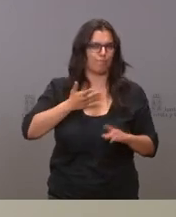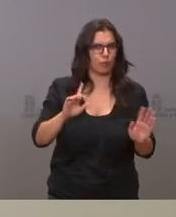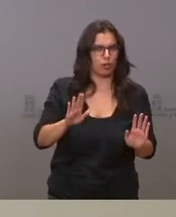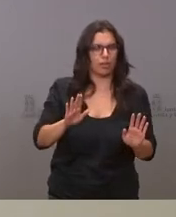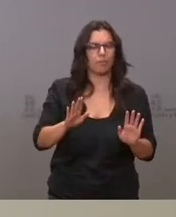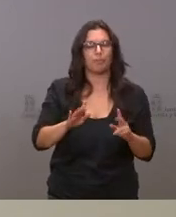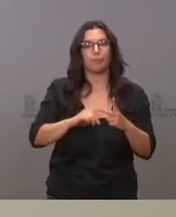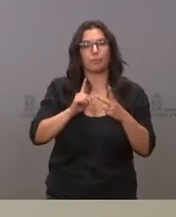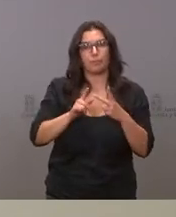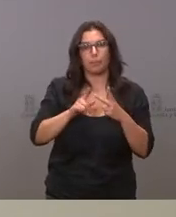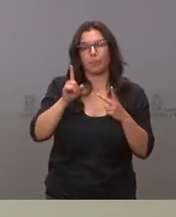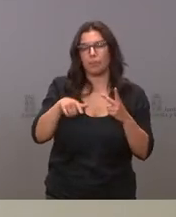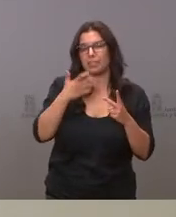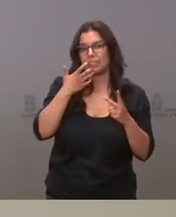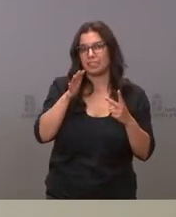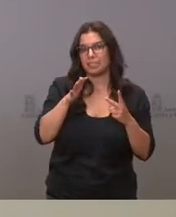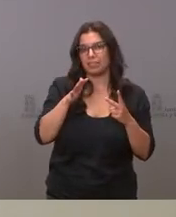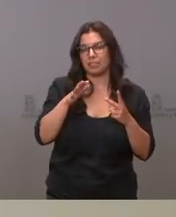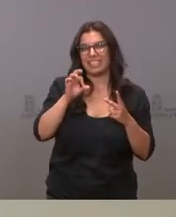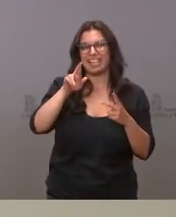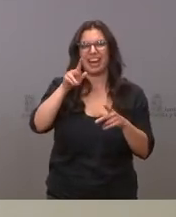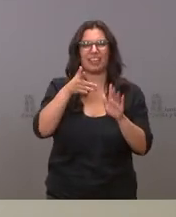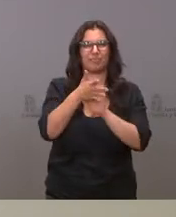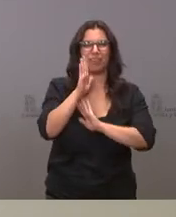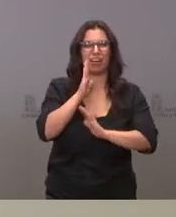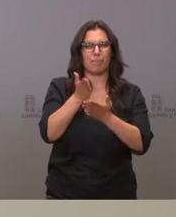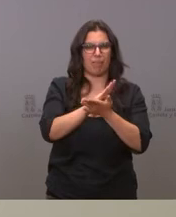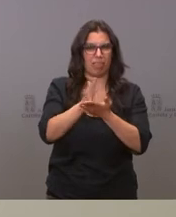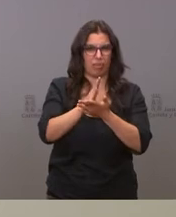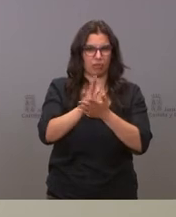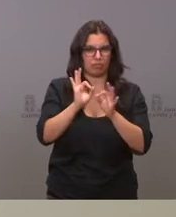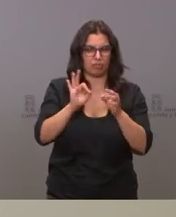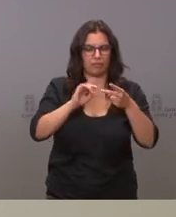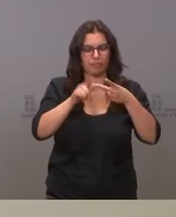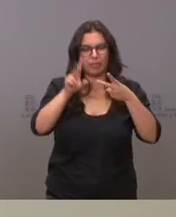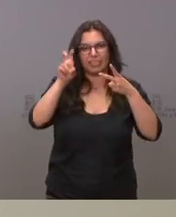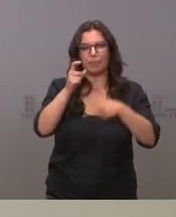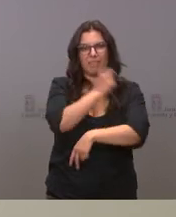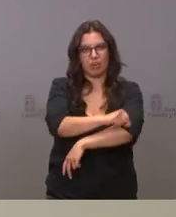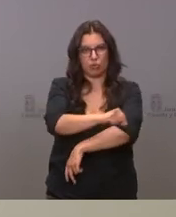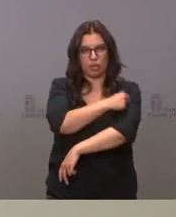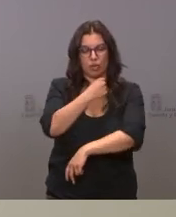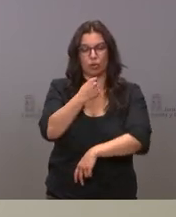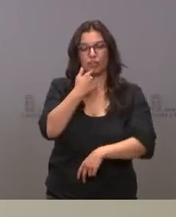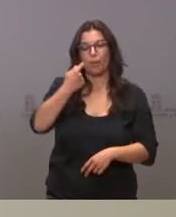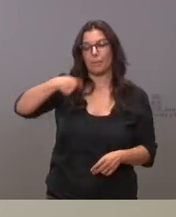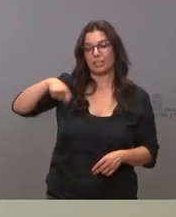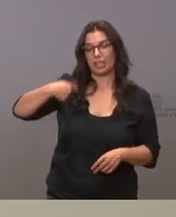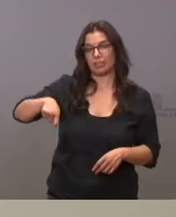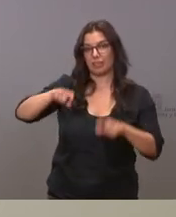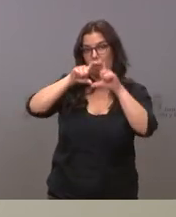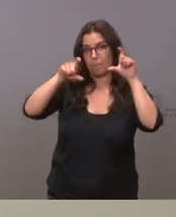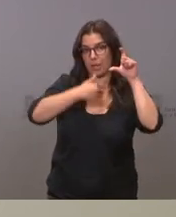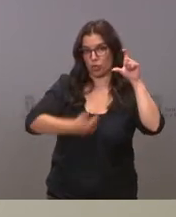y si y también relacionado con esto y con la desvacunación el presidente de la patronal le